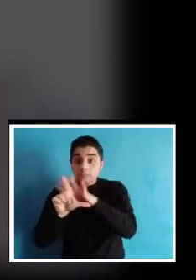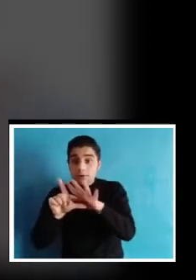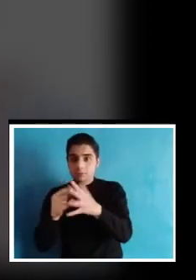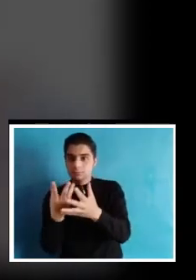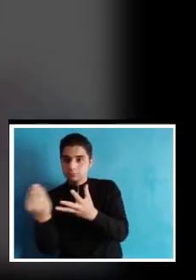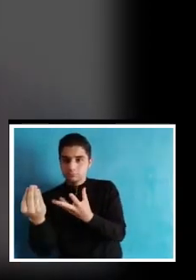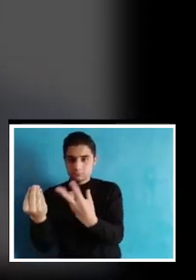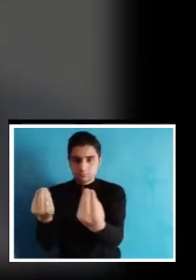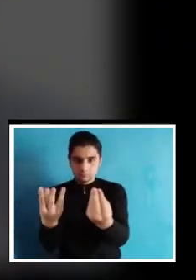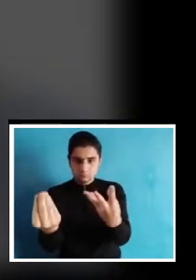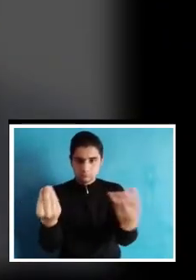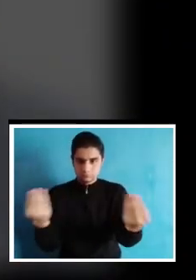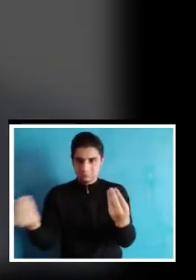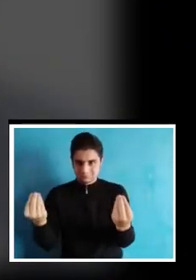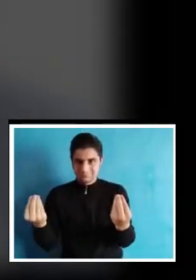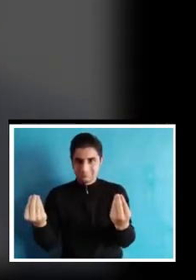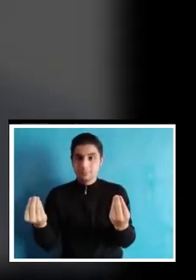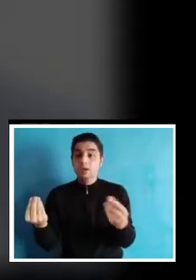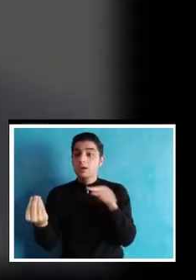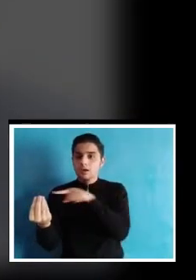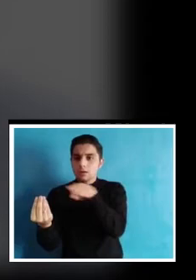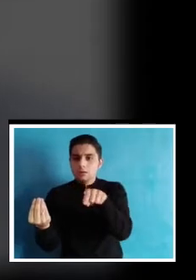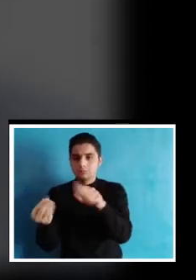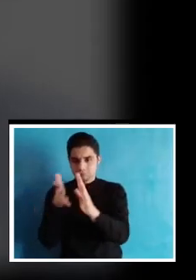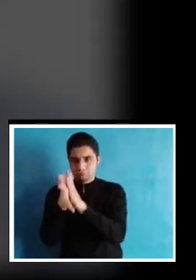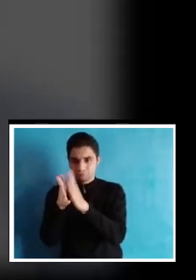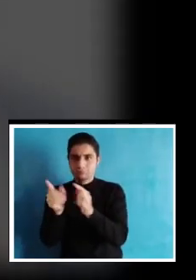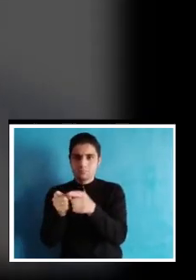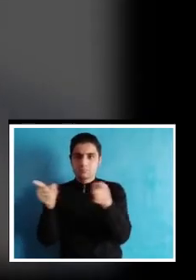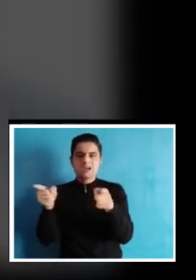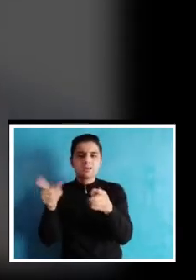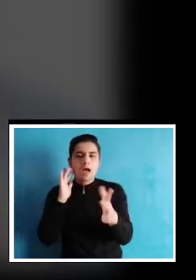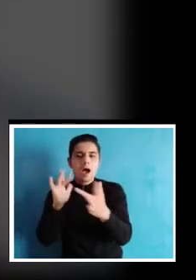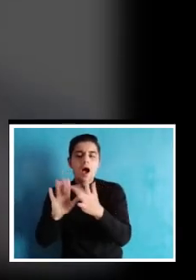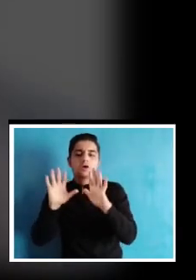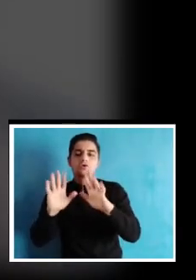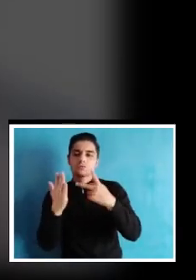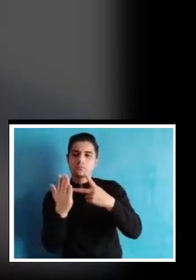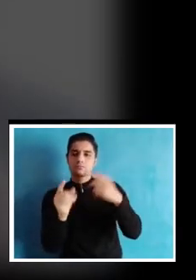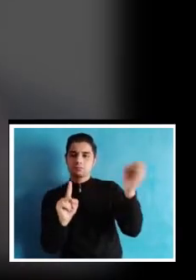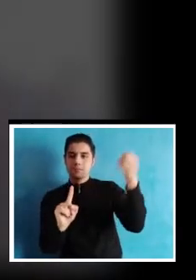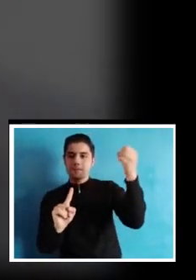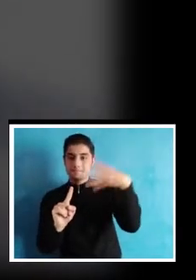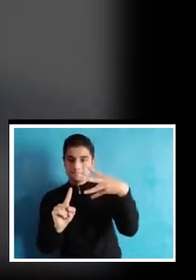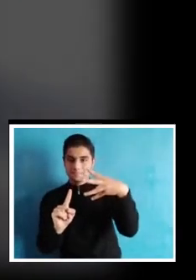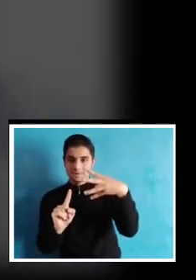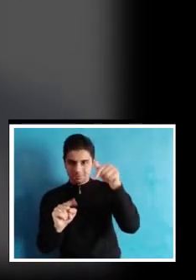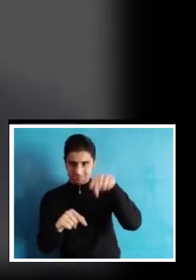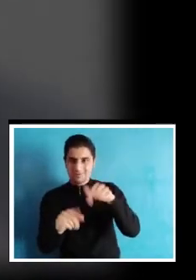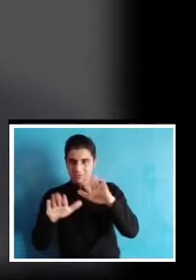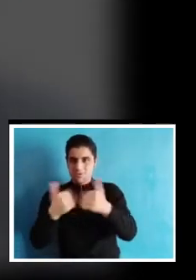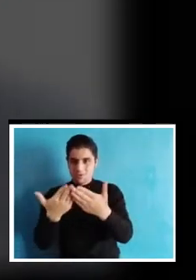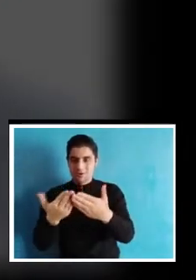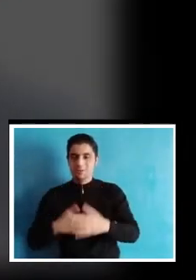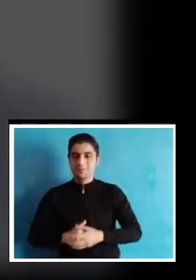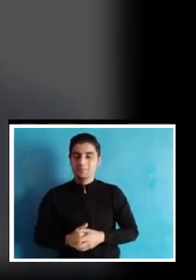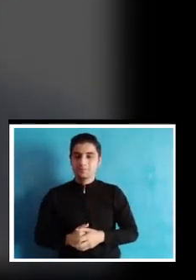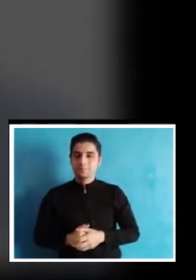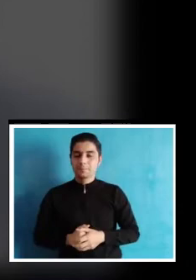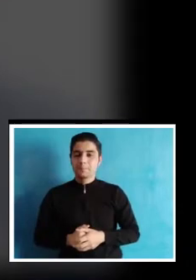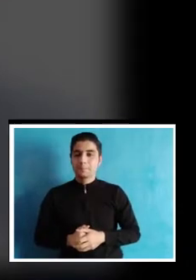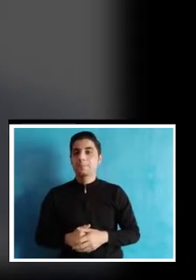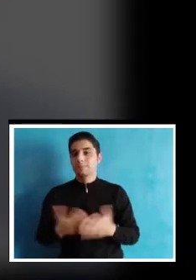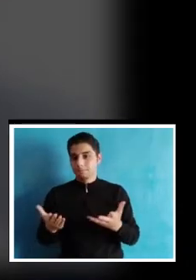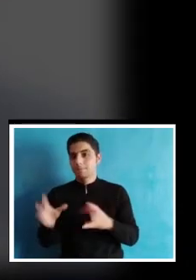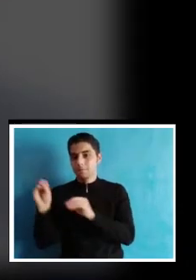en categorías analíticas que emergieron de dichas narrativas y que se relacionan a su vez con el proyecto educativo institucional del